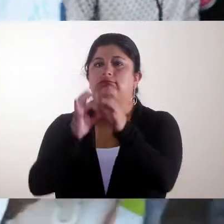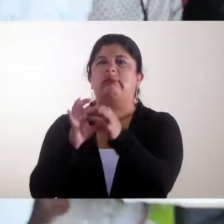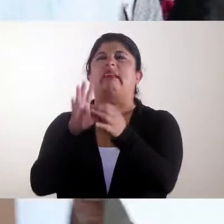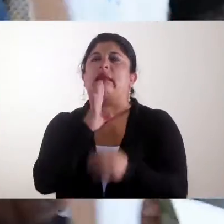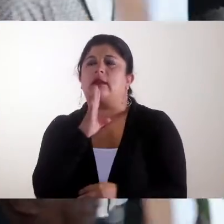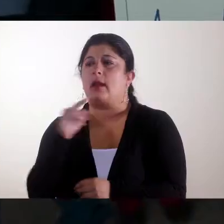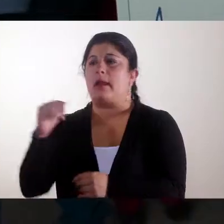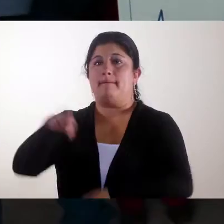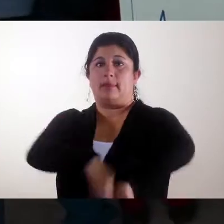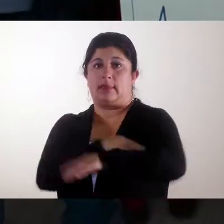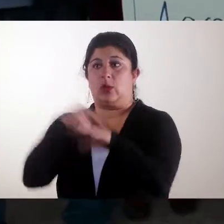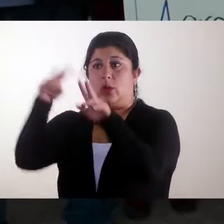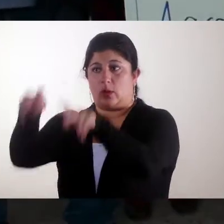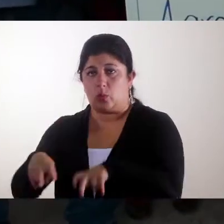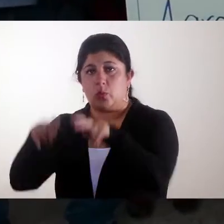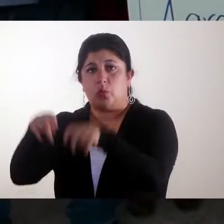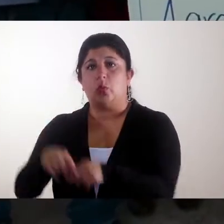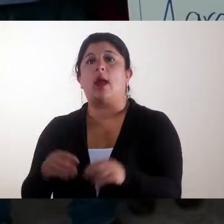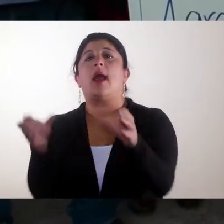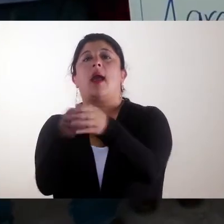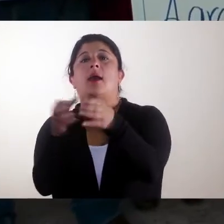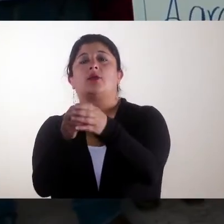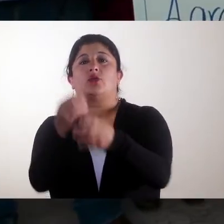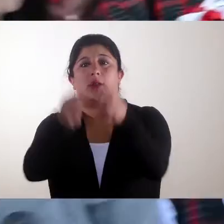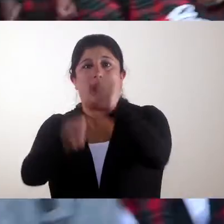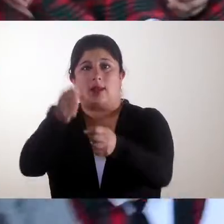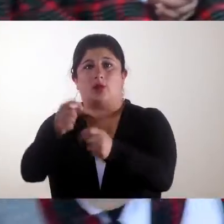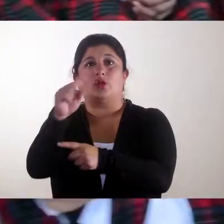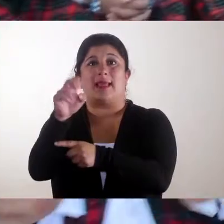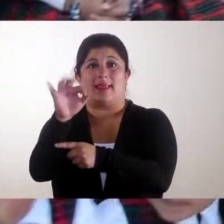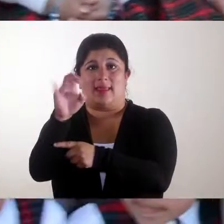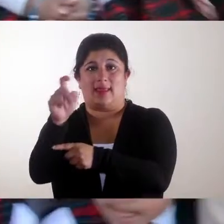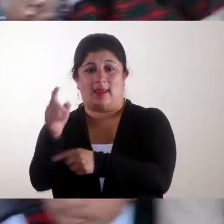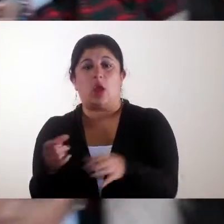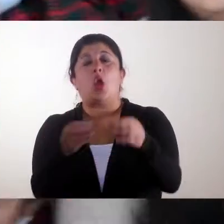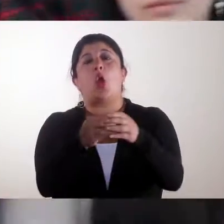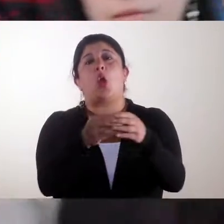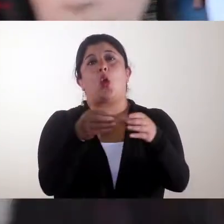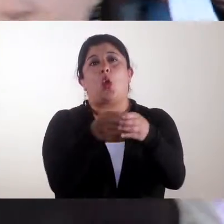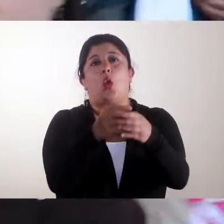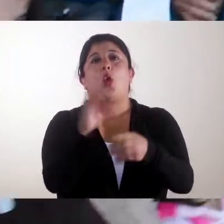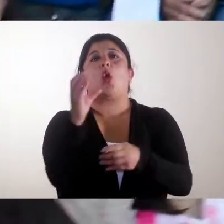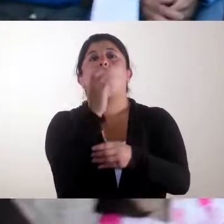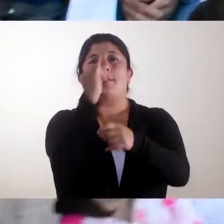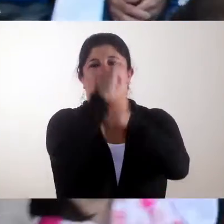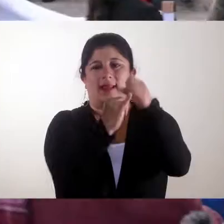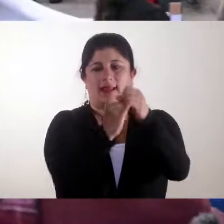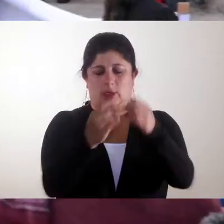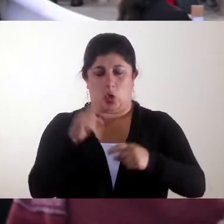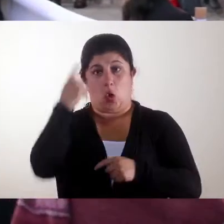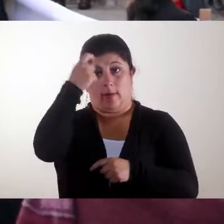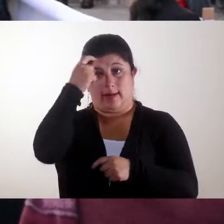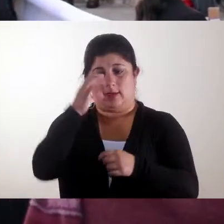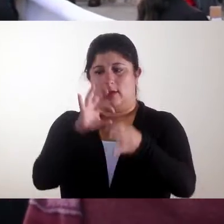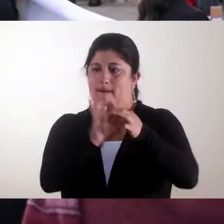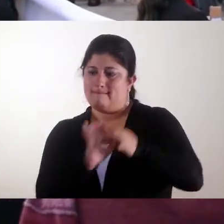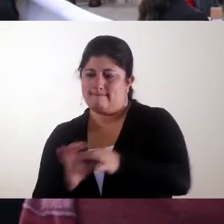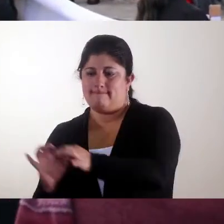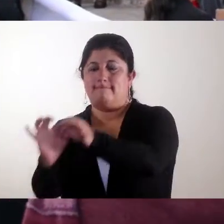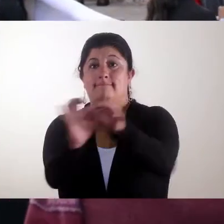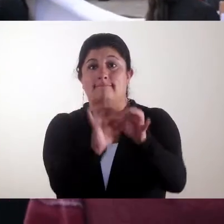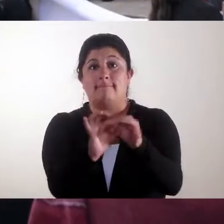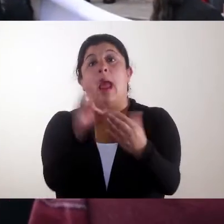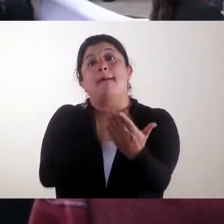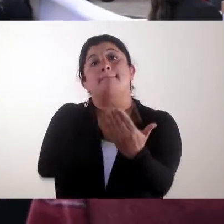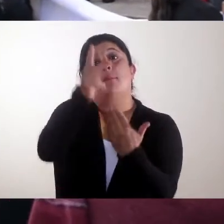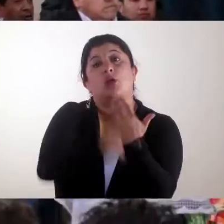una articulación entre el Ministerio de Agricultura, la Asociación de Lácteos Santander de Valencia, Corporación Colombia Internacional y la Gobernación de